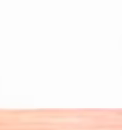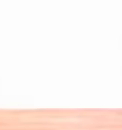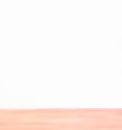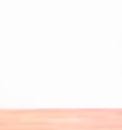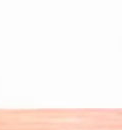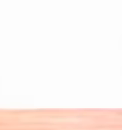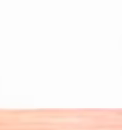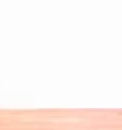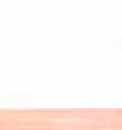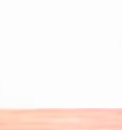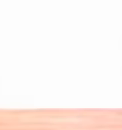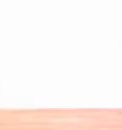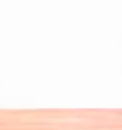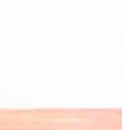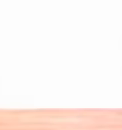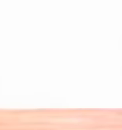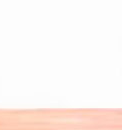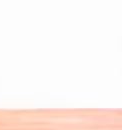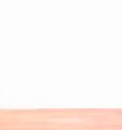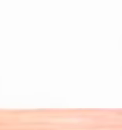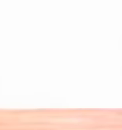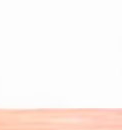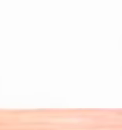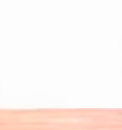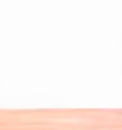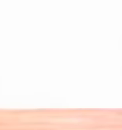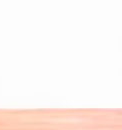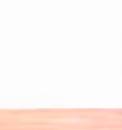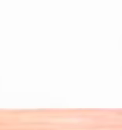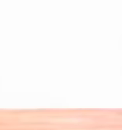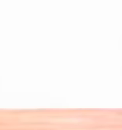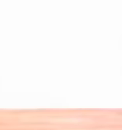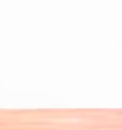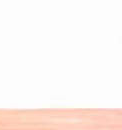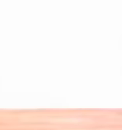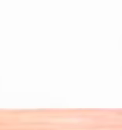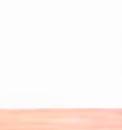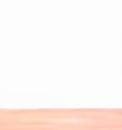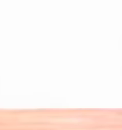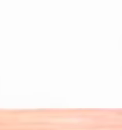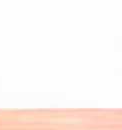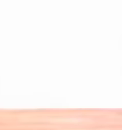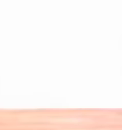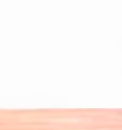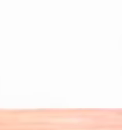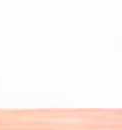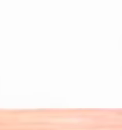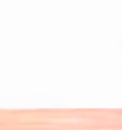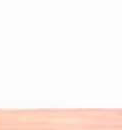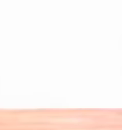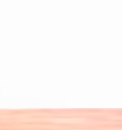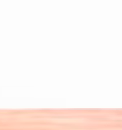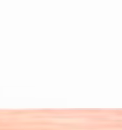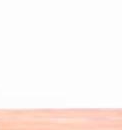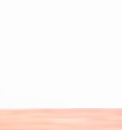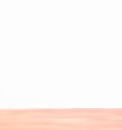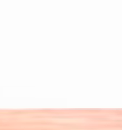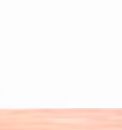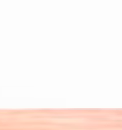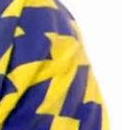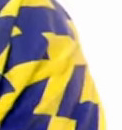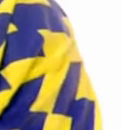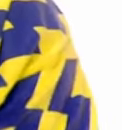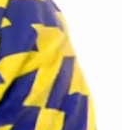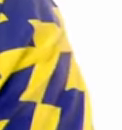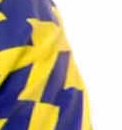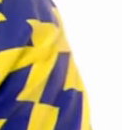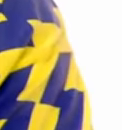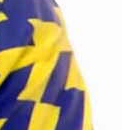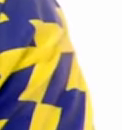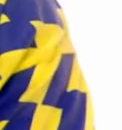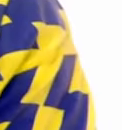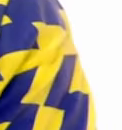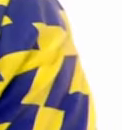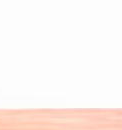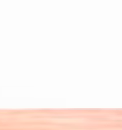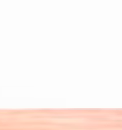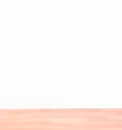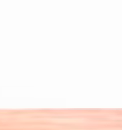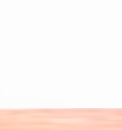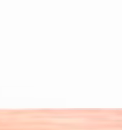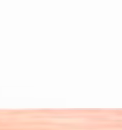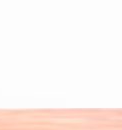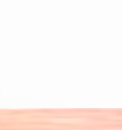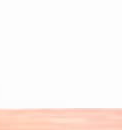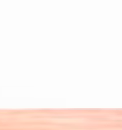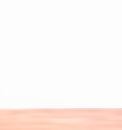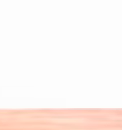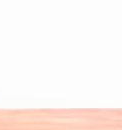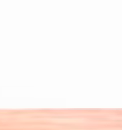¿Sí? Ahora voy a explicarles para qué están estas chapitas La chapita de color azul va a representar una